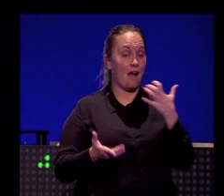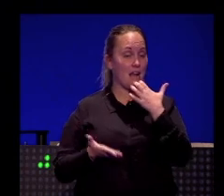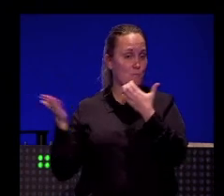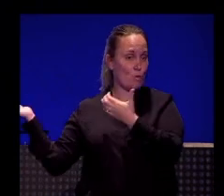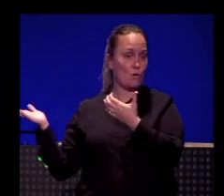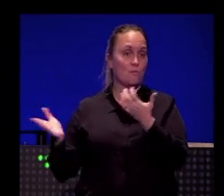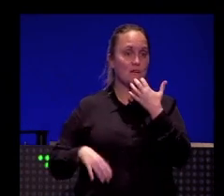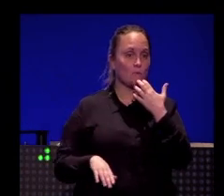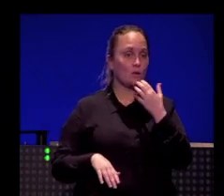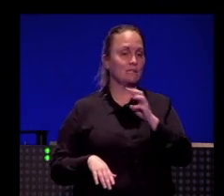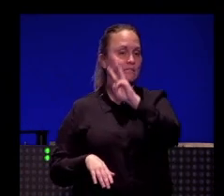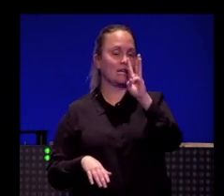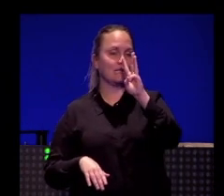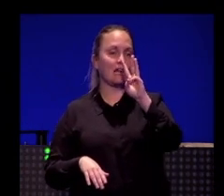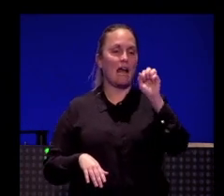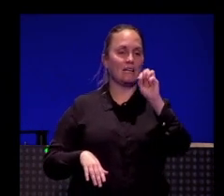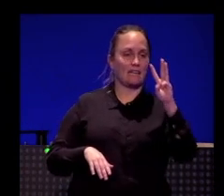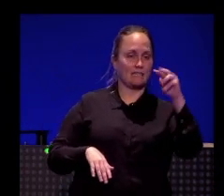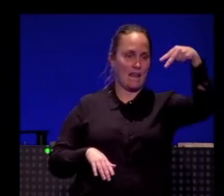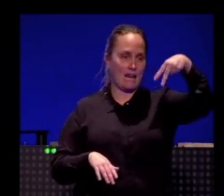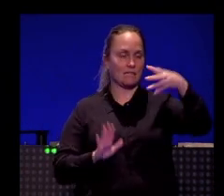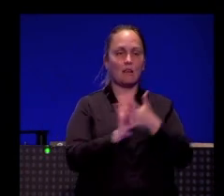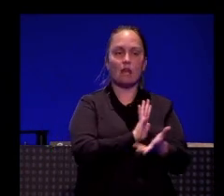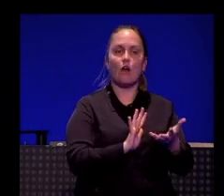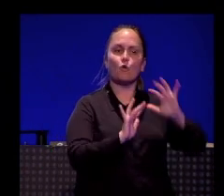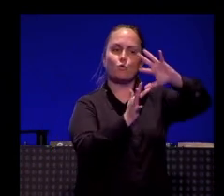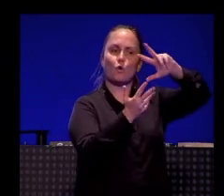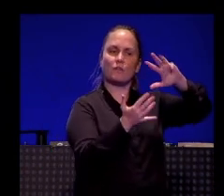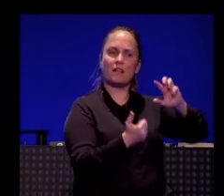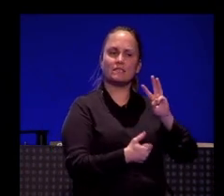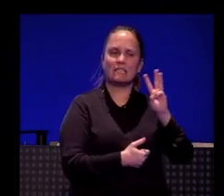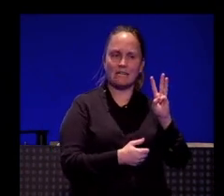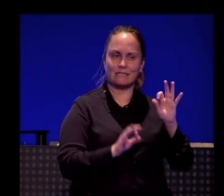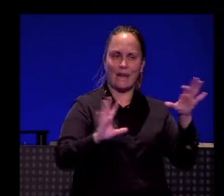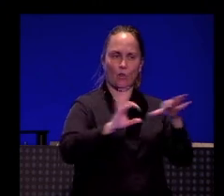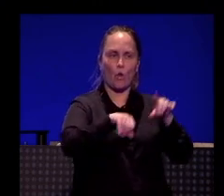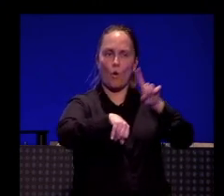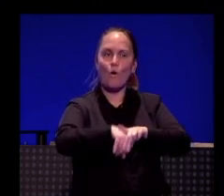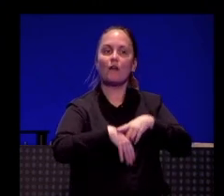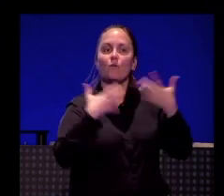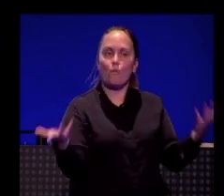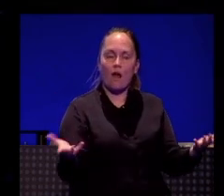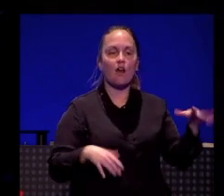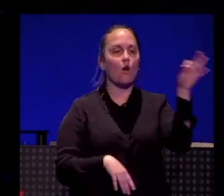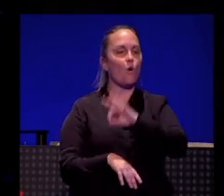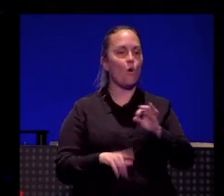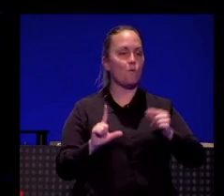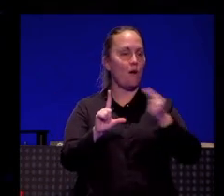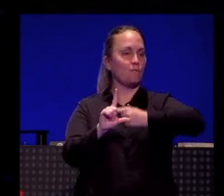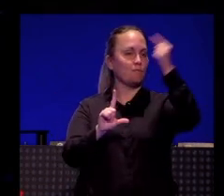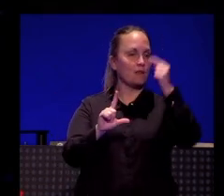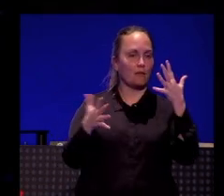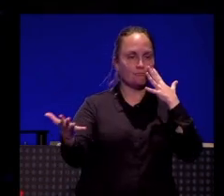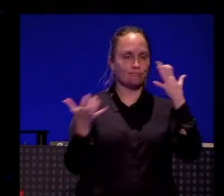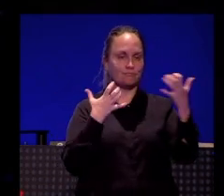es el 3D A3N, que son las tres noticias que debes conocer a una hora concreta. O es el caso de la viñeta gráfica de